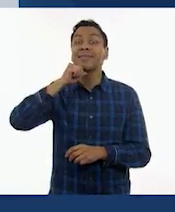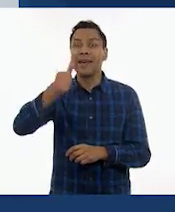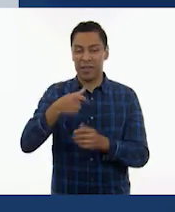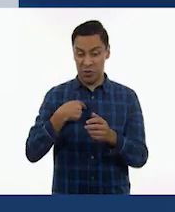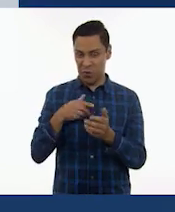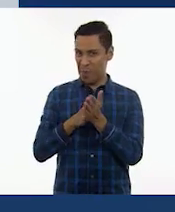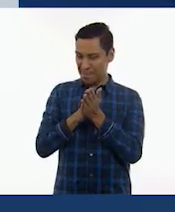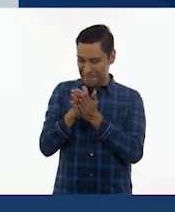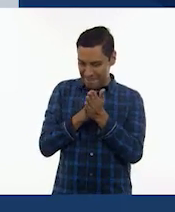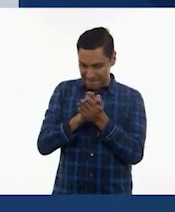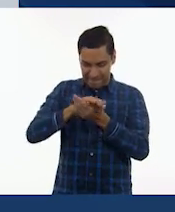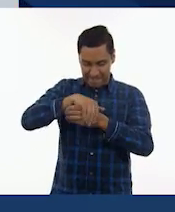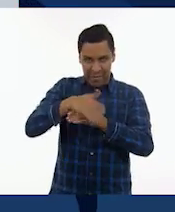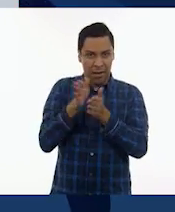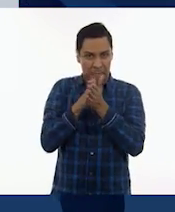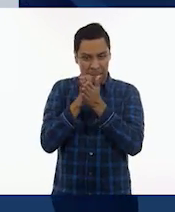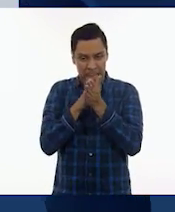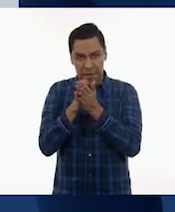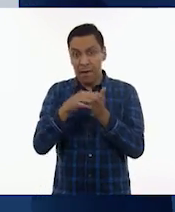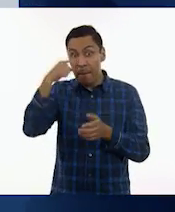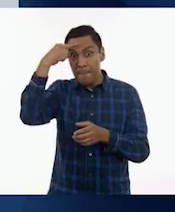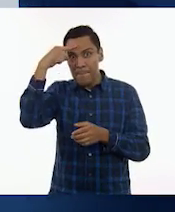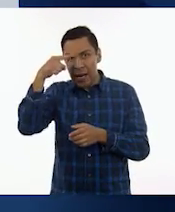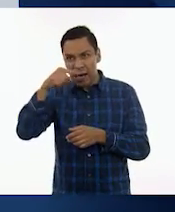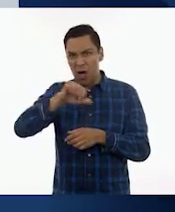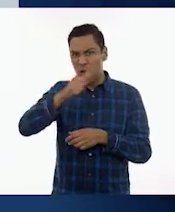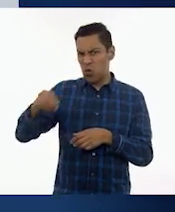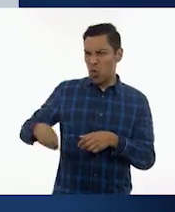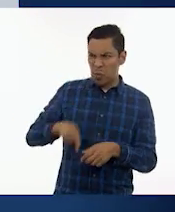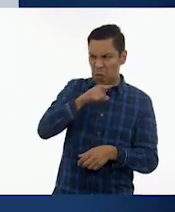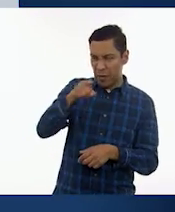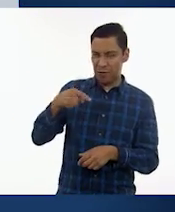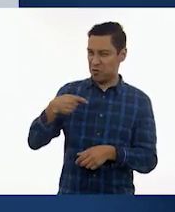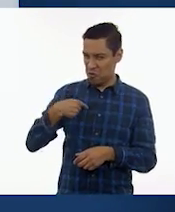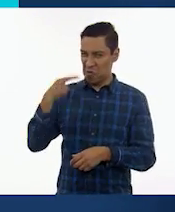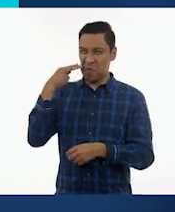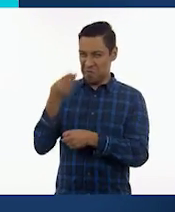las manitas para no echarle la culpa a nadie.